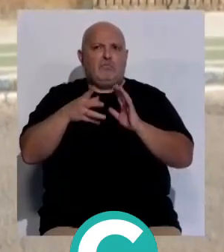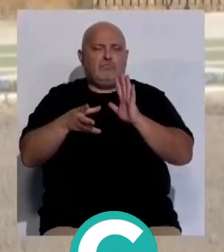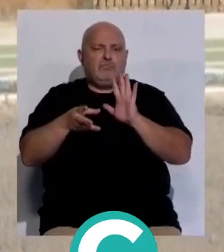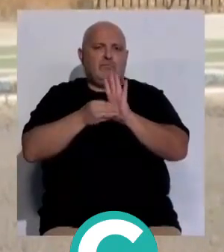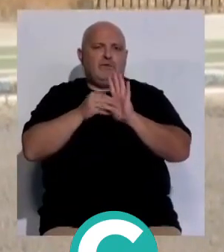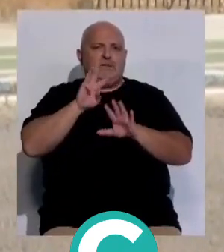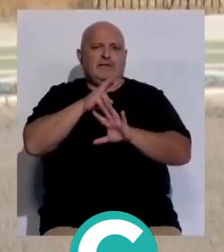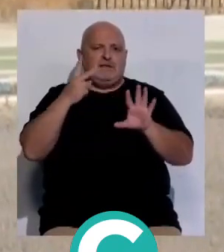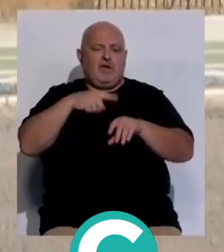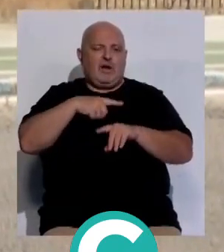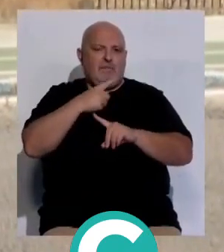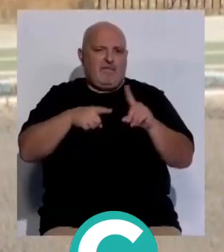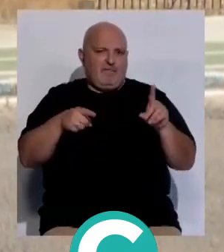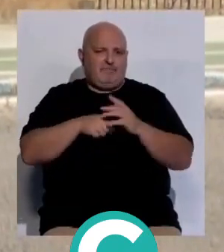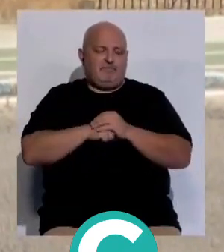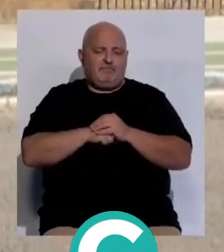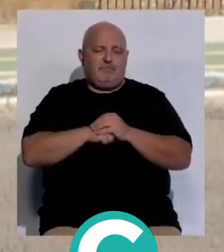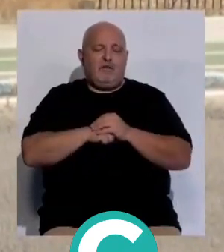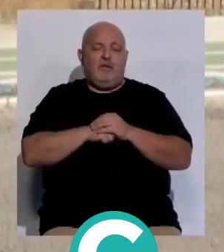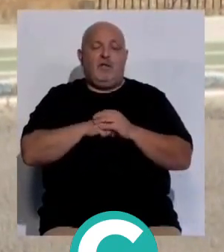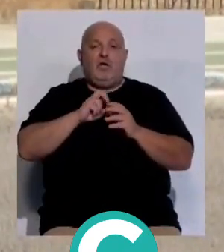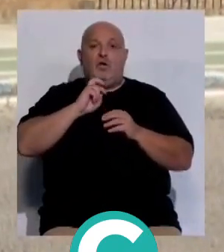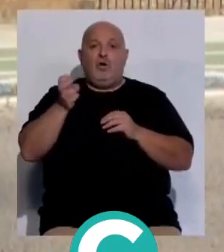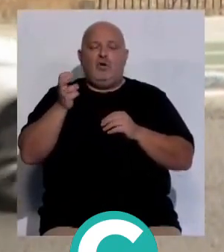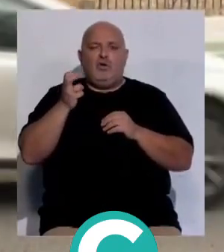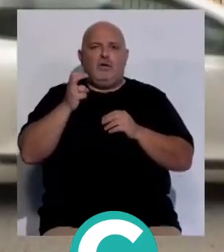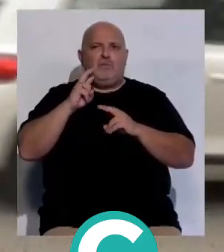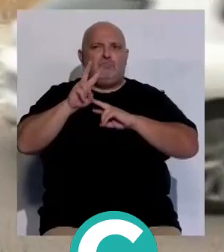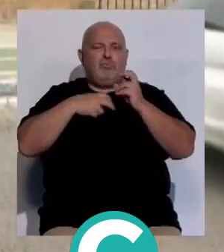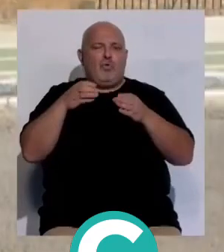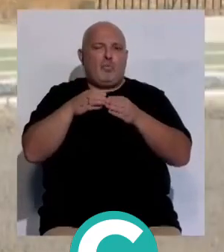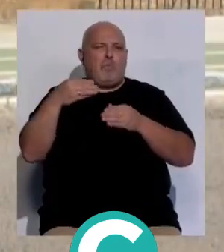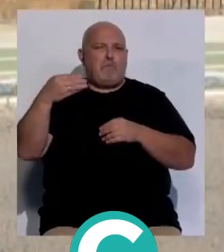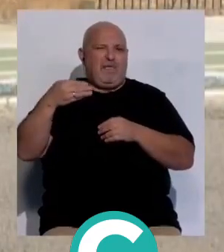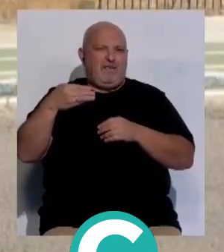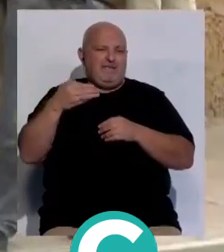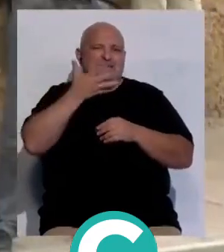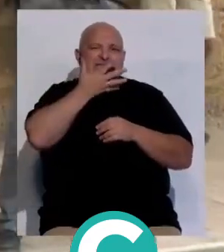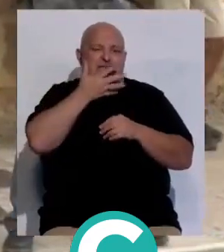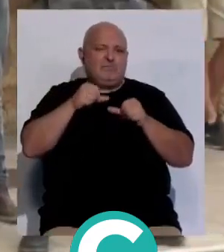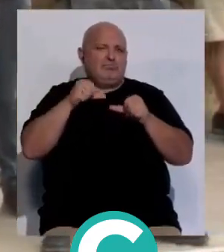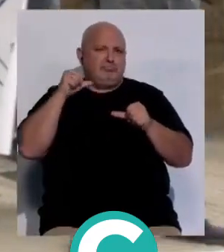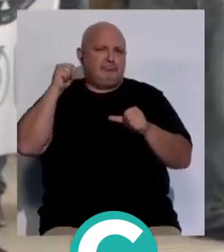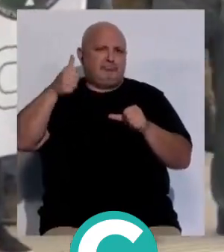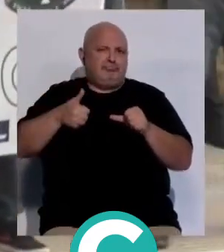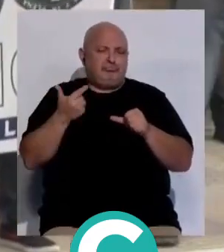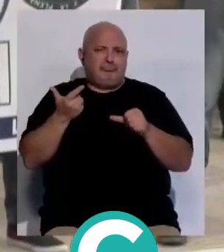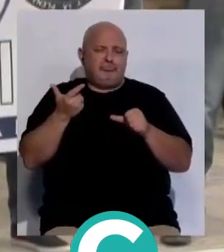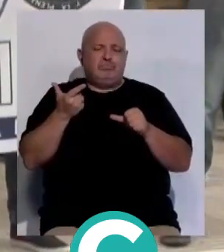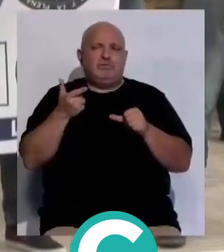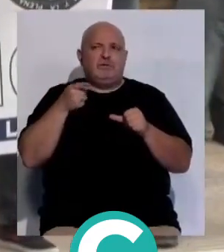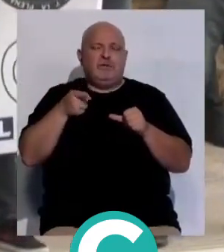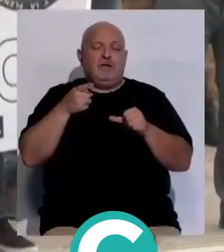a las 37 horas y media. Y otro hito importante es la reclasificación en el grupo B. Es un hito que llevo mucho tiempo reivindicando